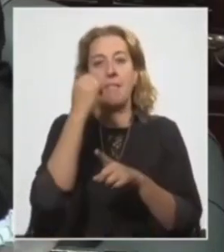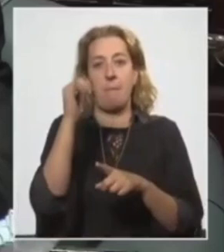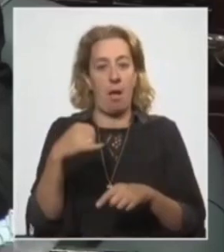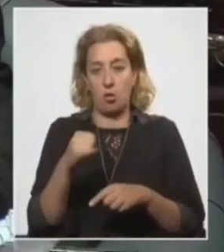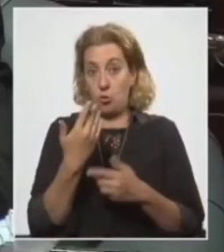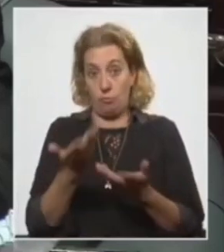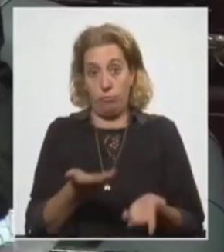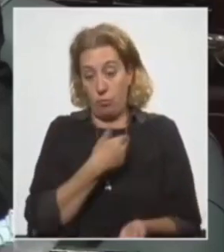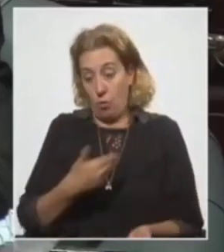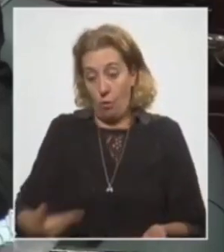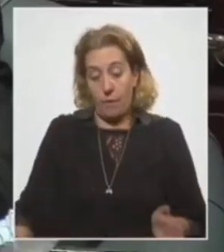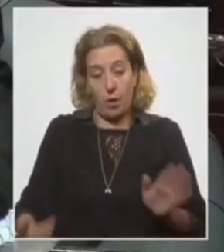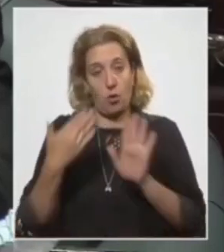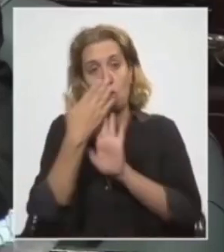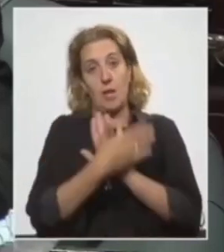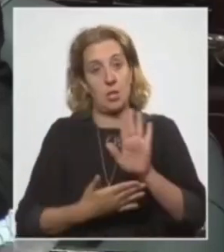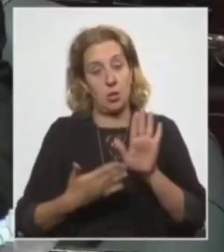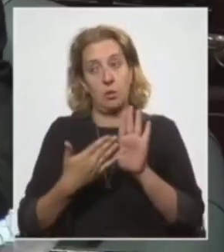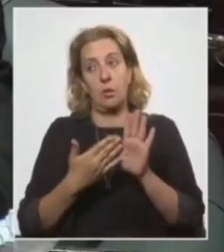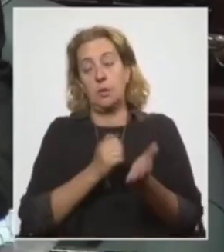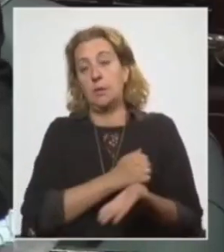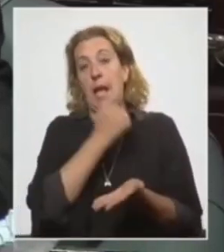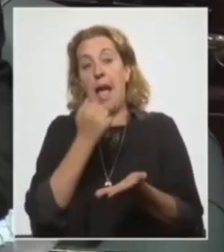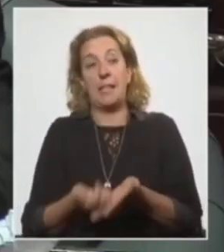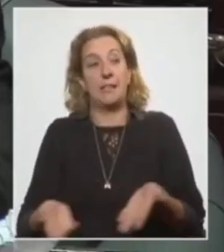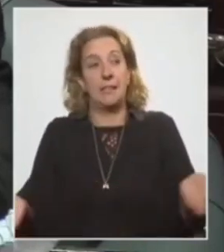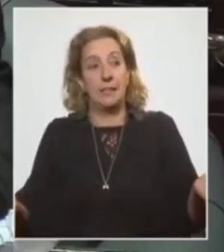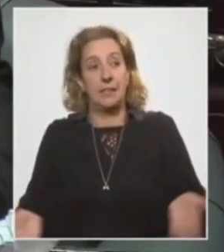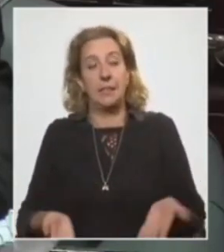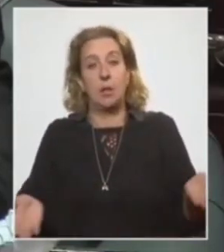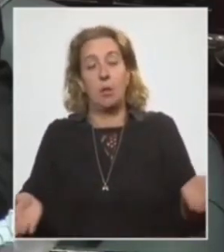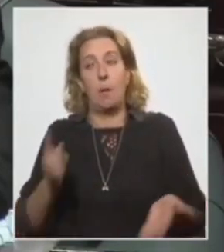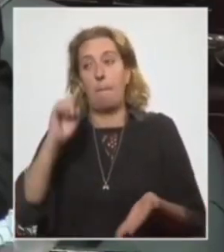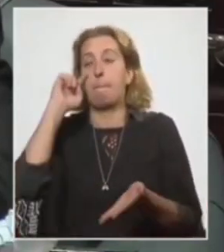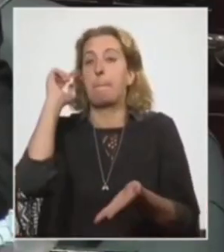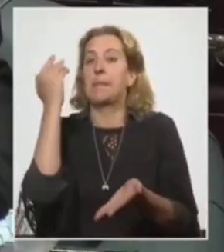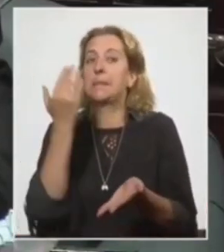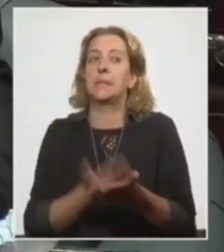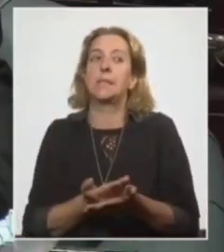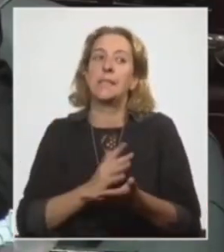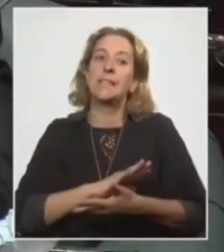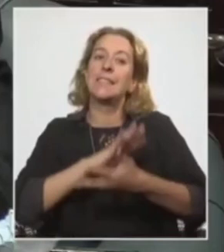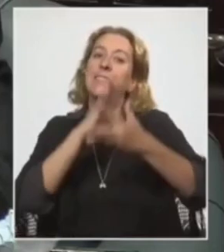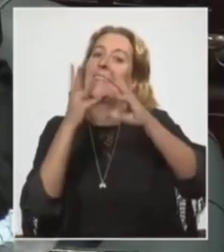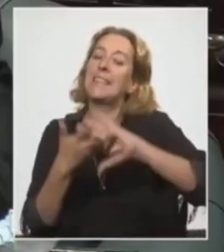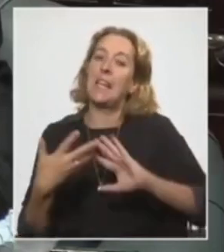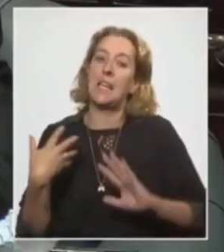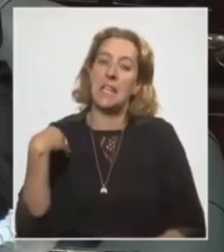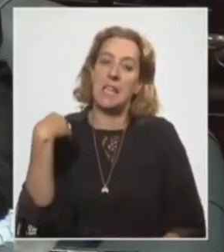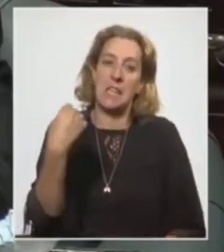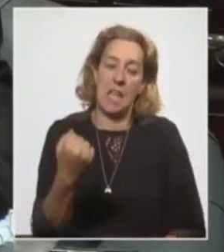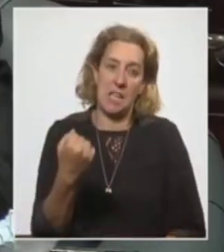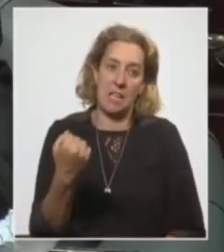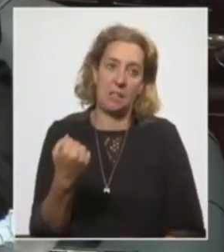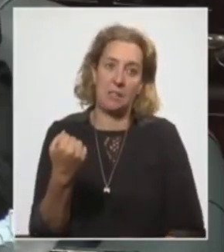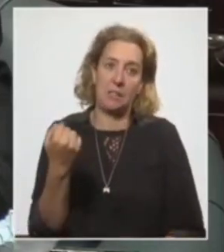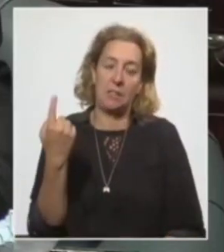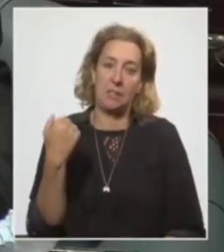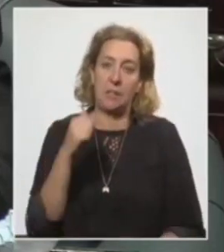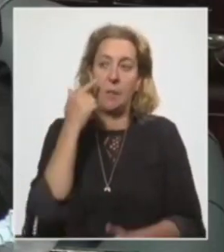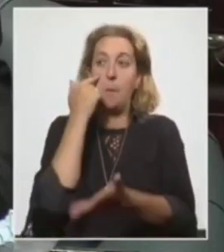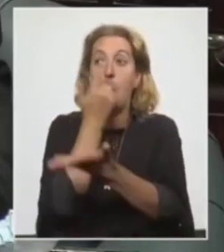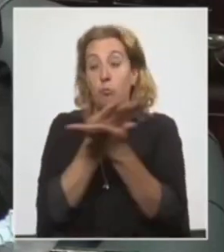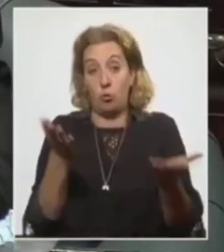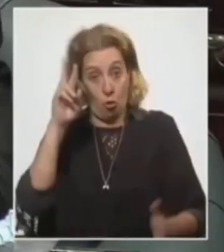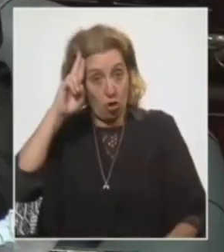nacional, que hasta el momento habíamos planteado que la estrategia sanitaria se había mostrado